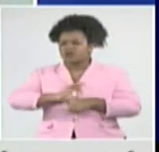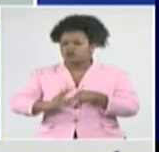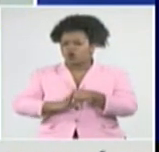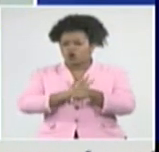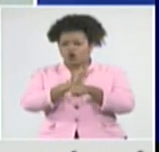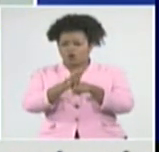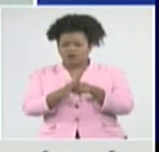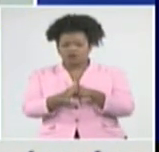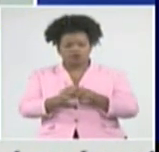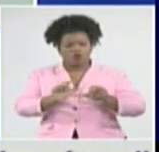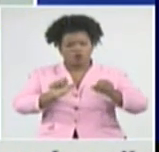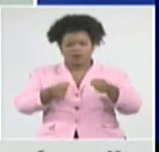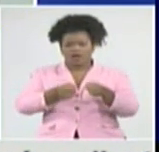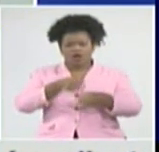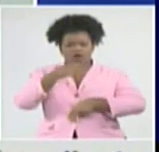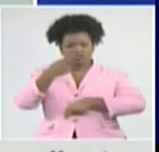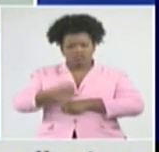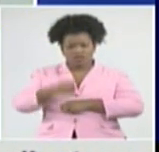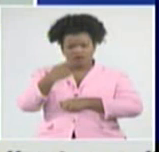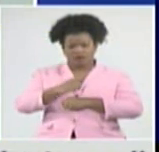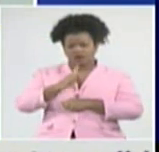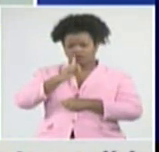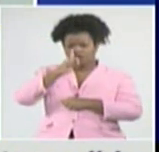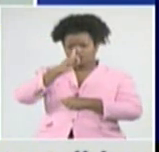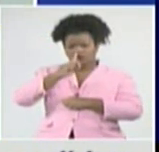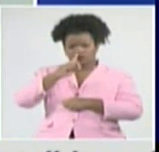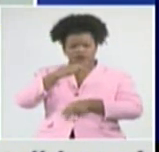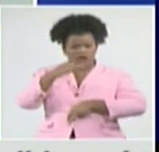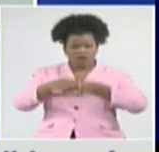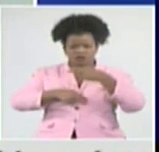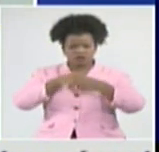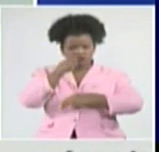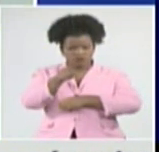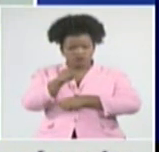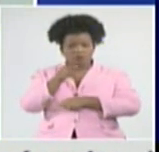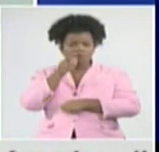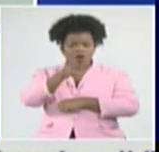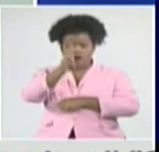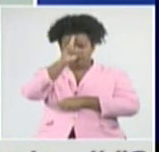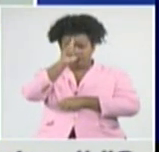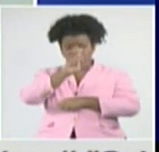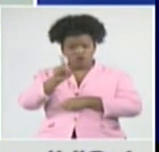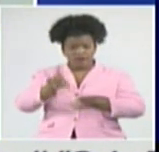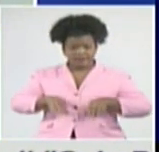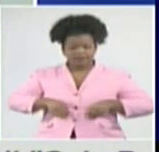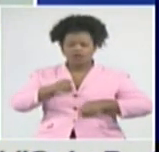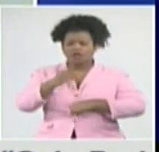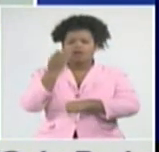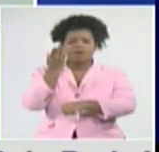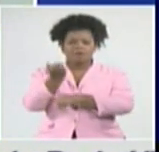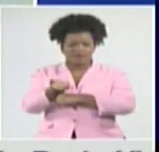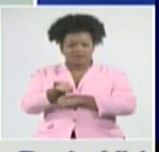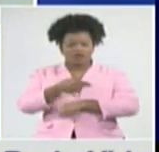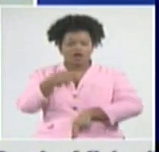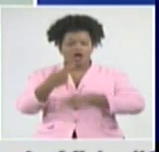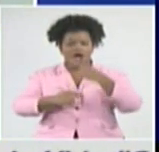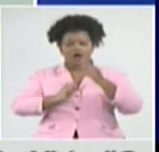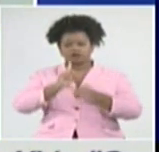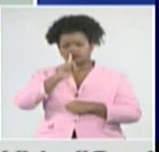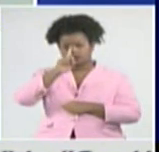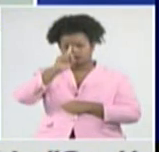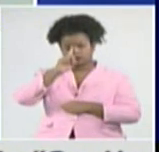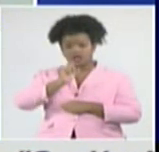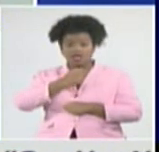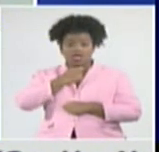enfermedad, y muchas veces tiene relación con algún caso positivo. Hacerle su test de antígeno. Y si este test de